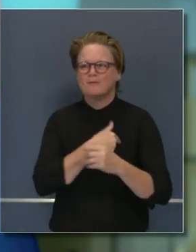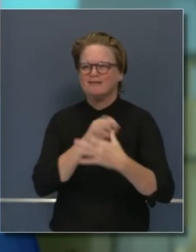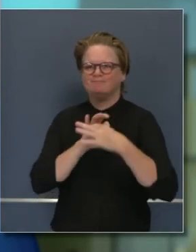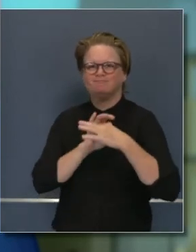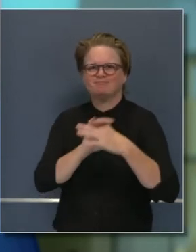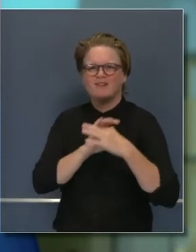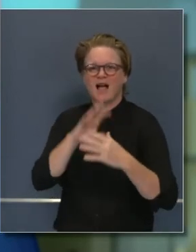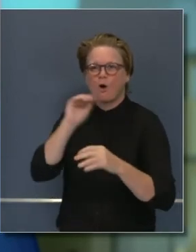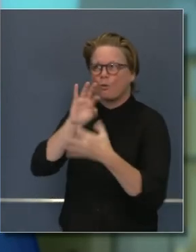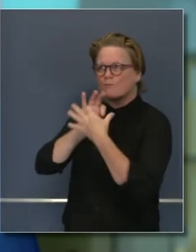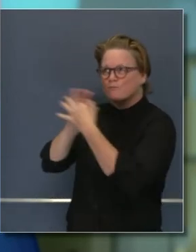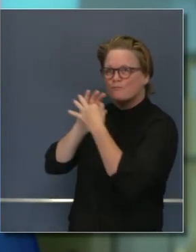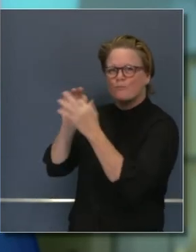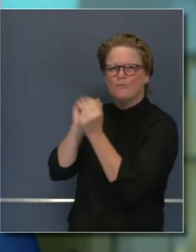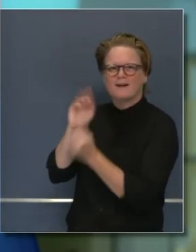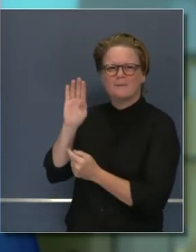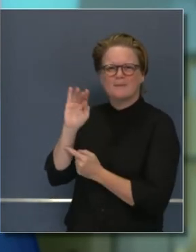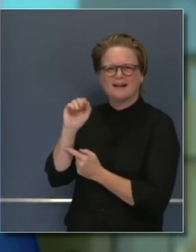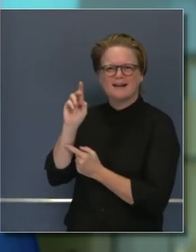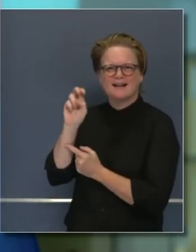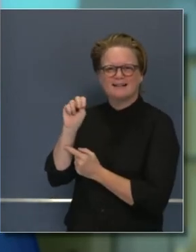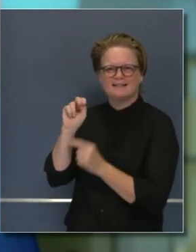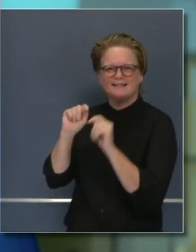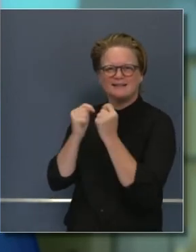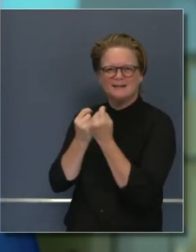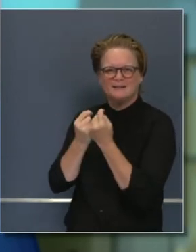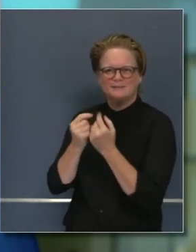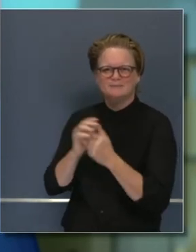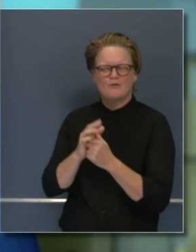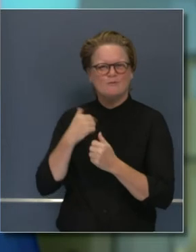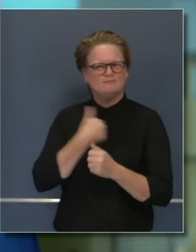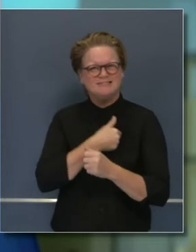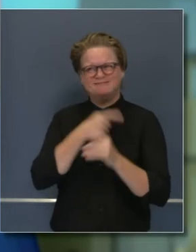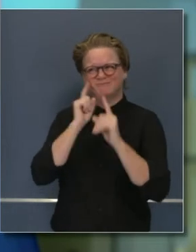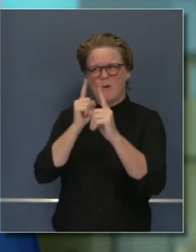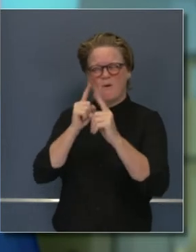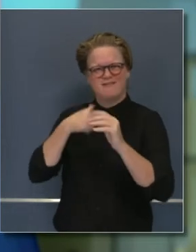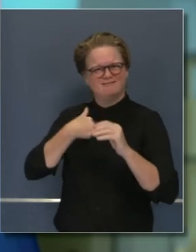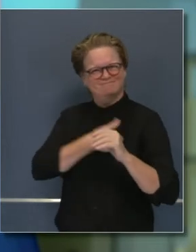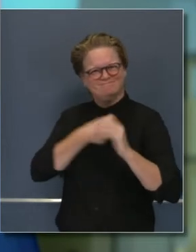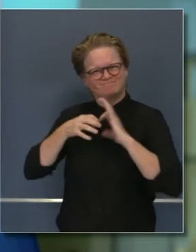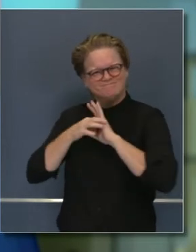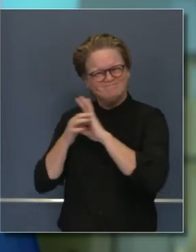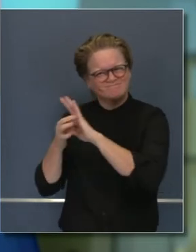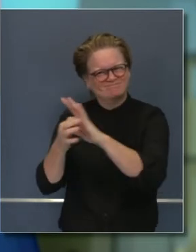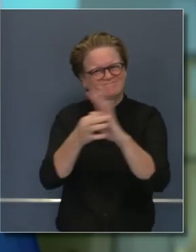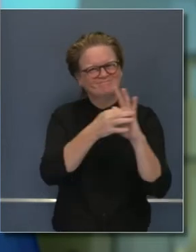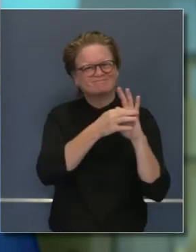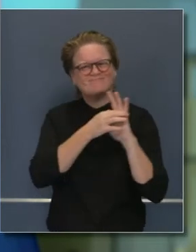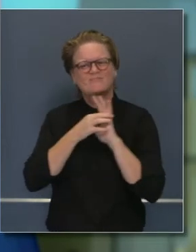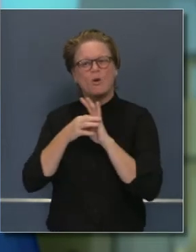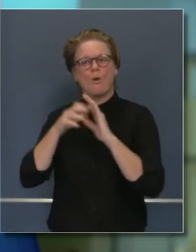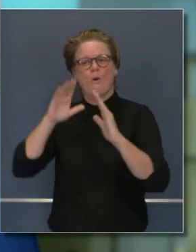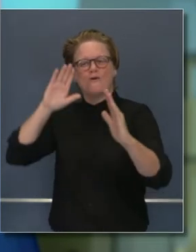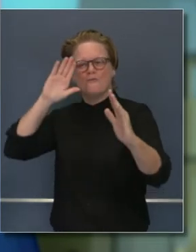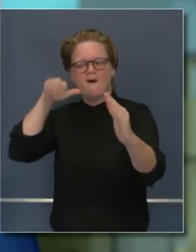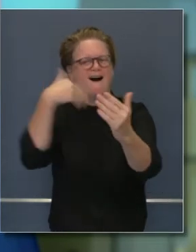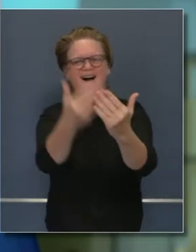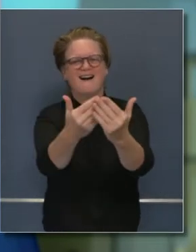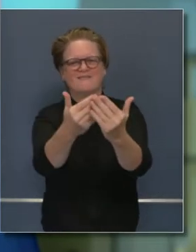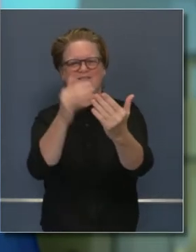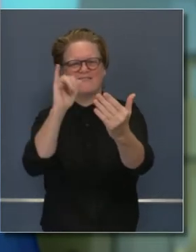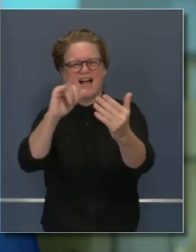estas herramientas valiosas de una manera que nos ayude a llegar al final de COVID, ver esa luz al final del túnel.